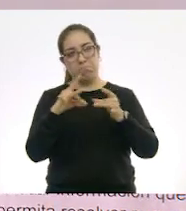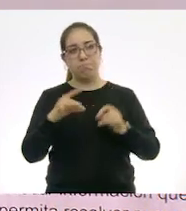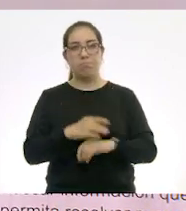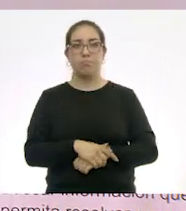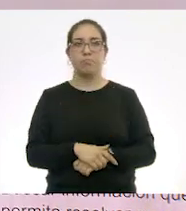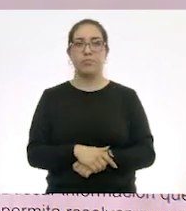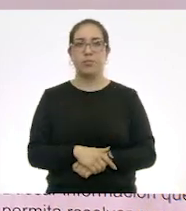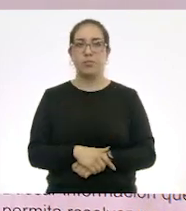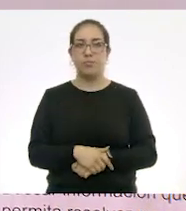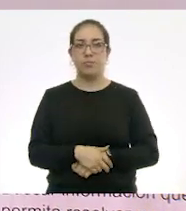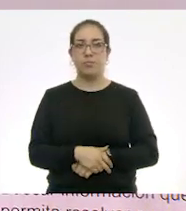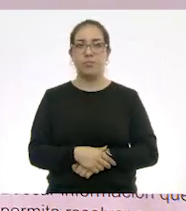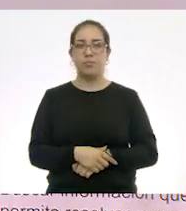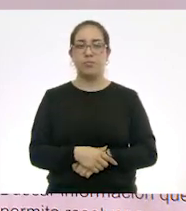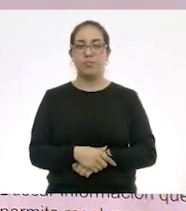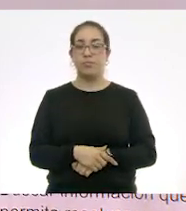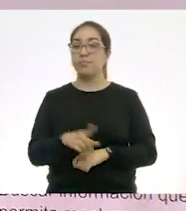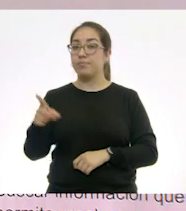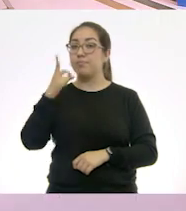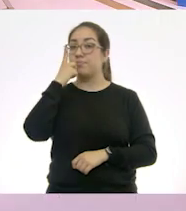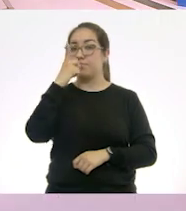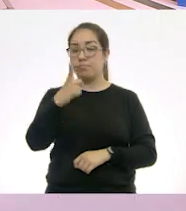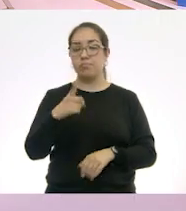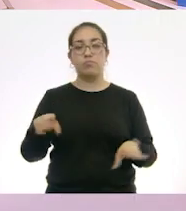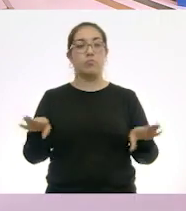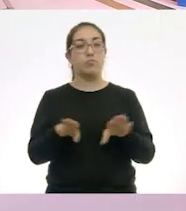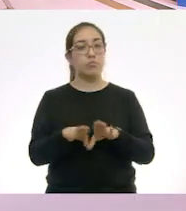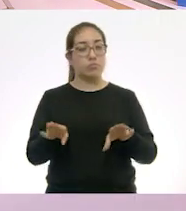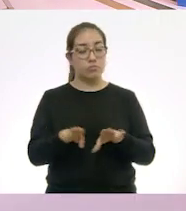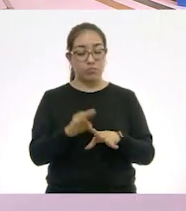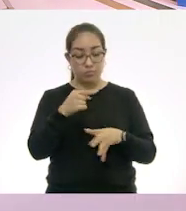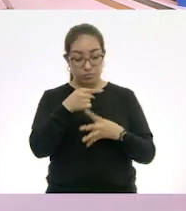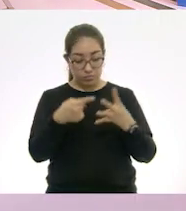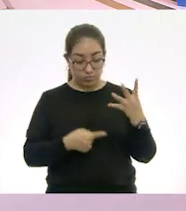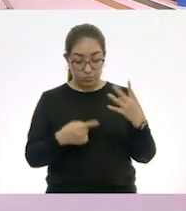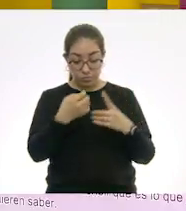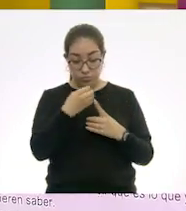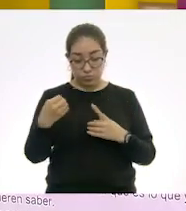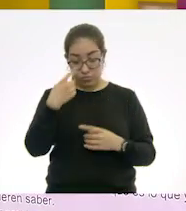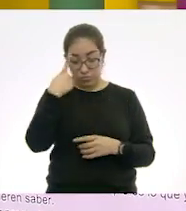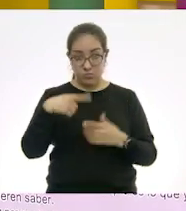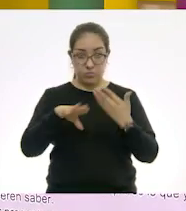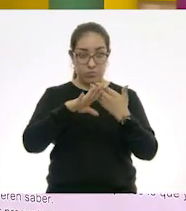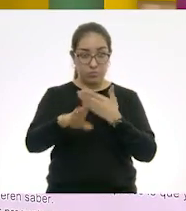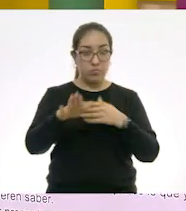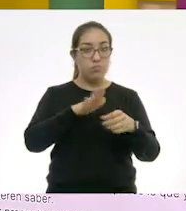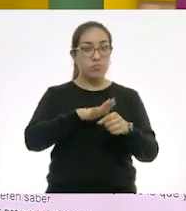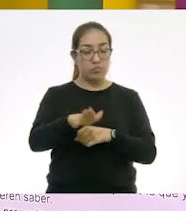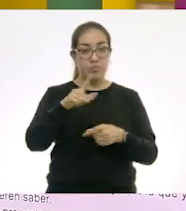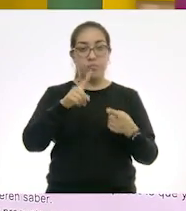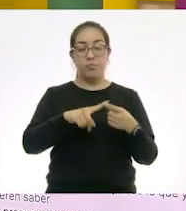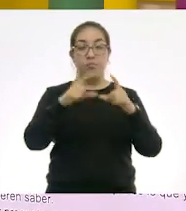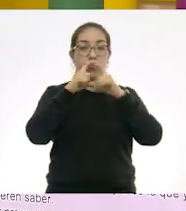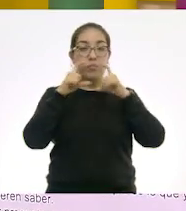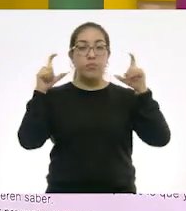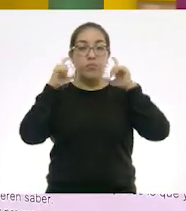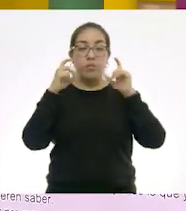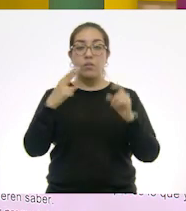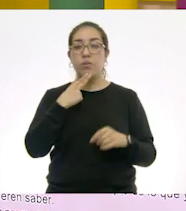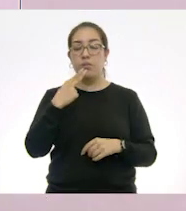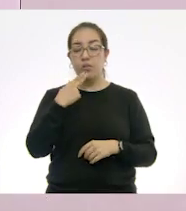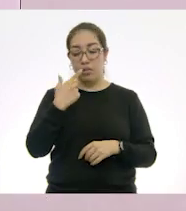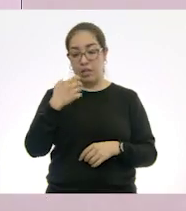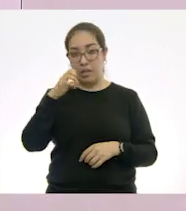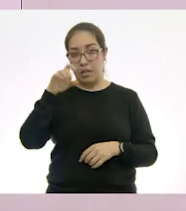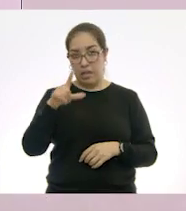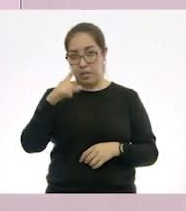¿Lo puedes leer? Dice, las medidas de prevención son usar cubrebocas, desinfectarse al llegar